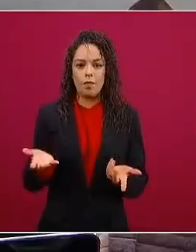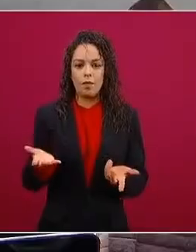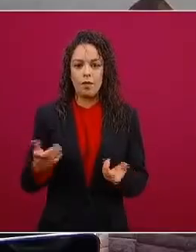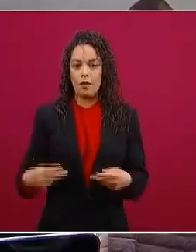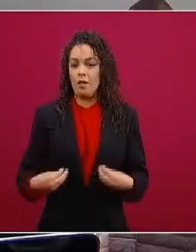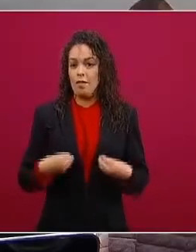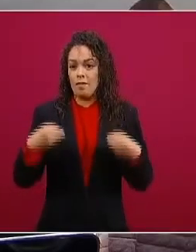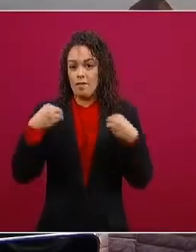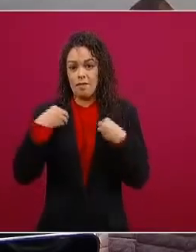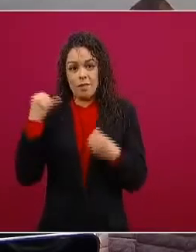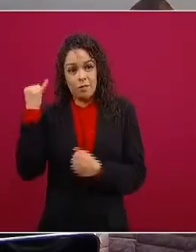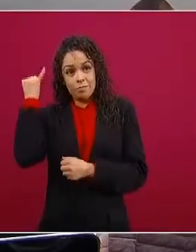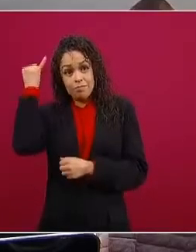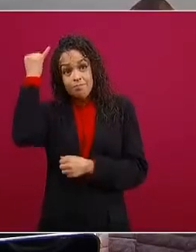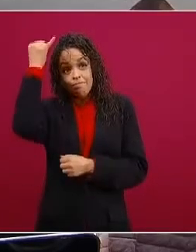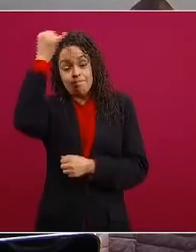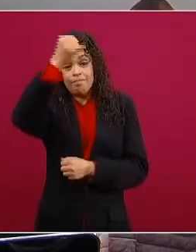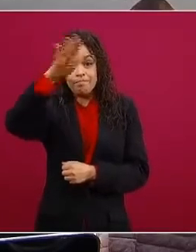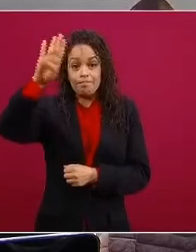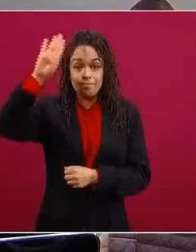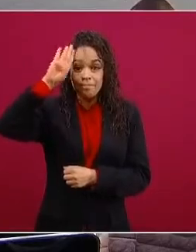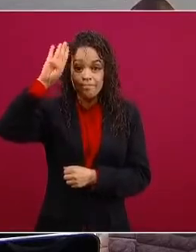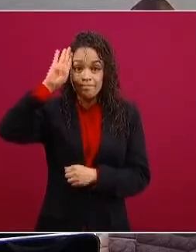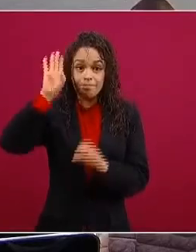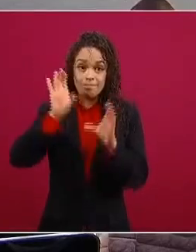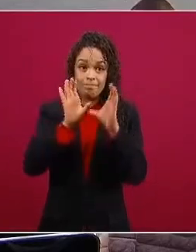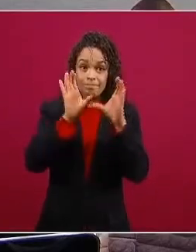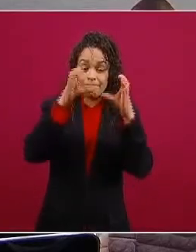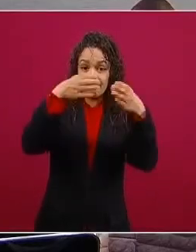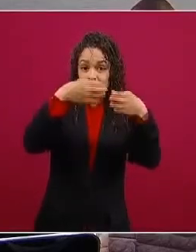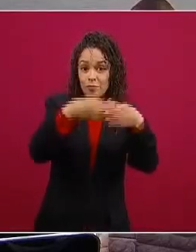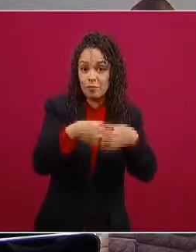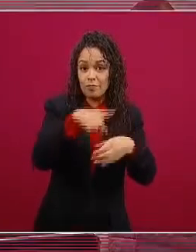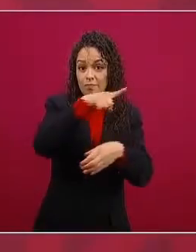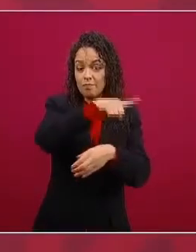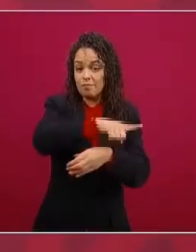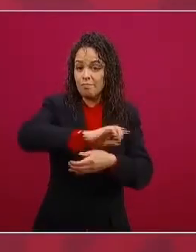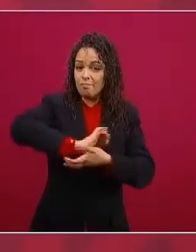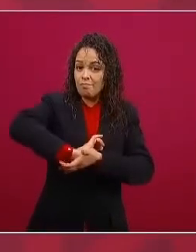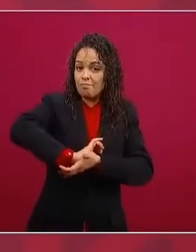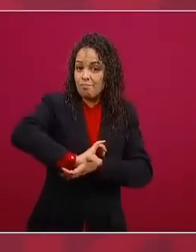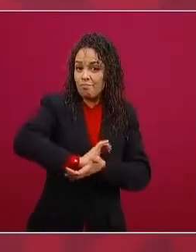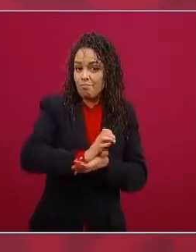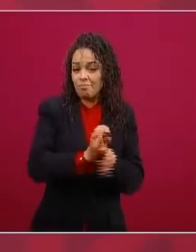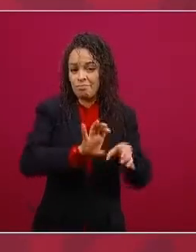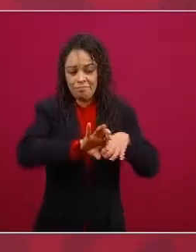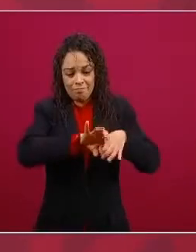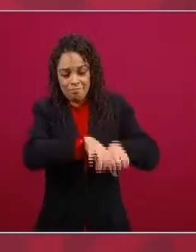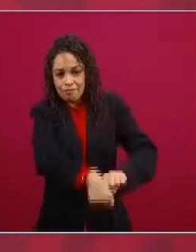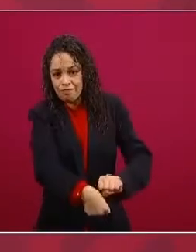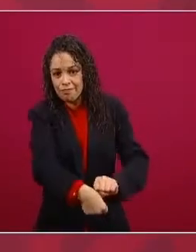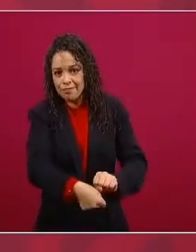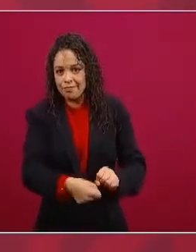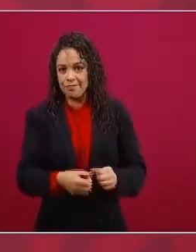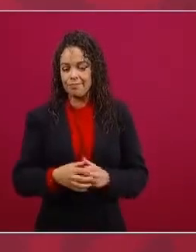viviendo en una comunidad marginada y el